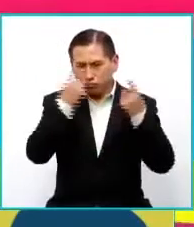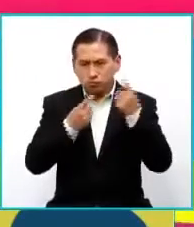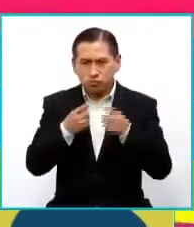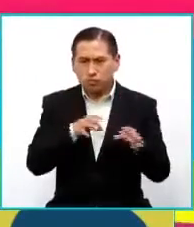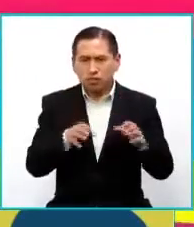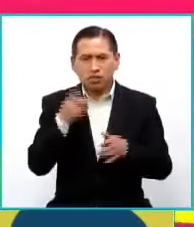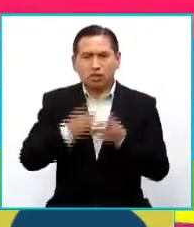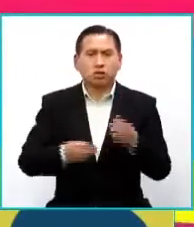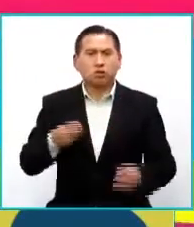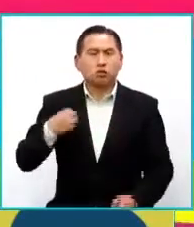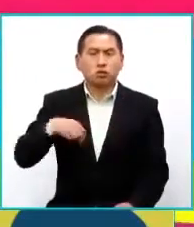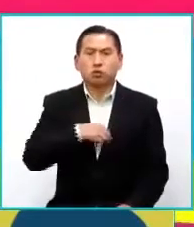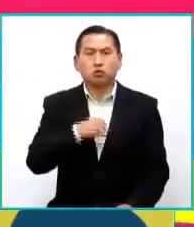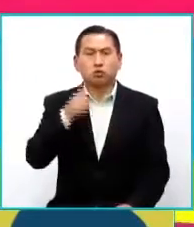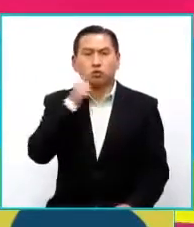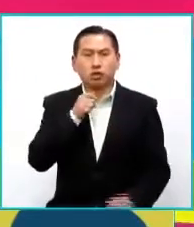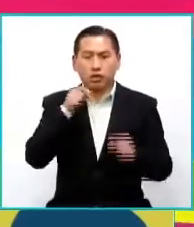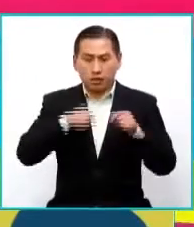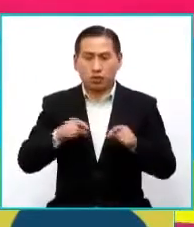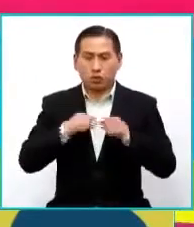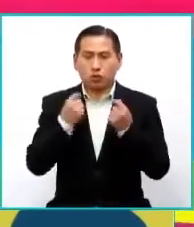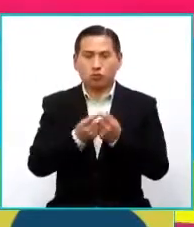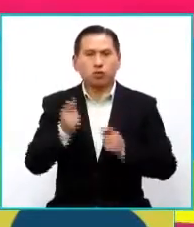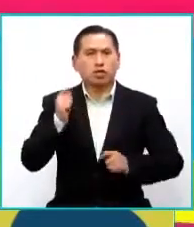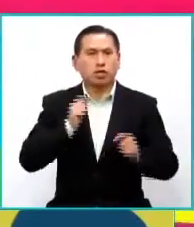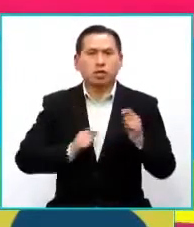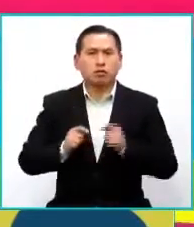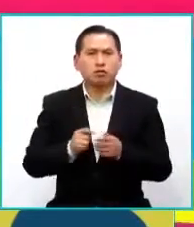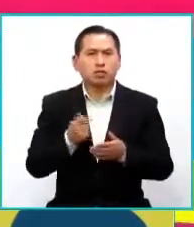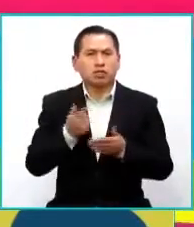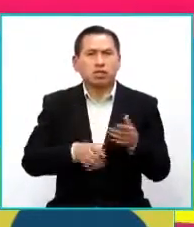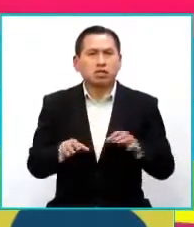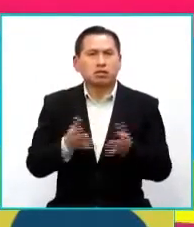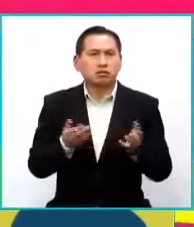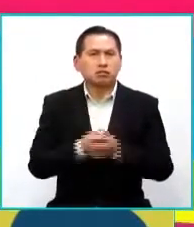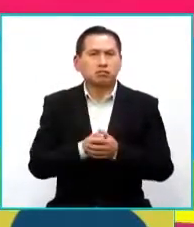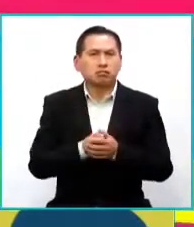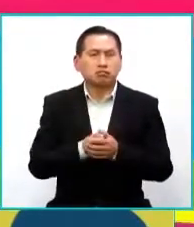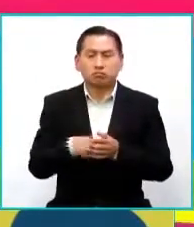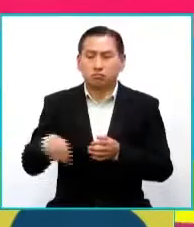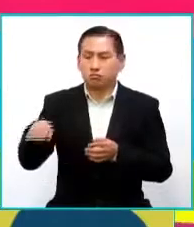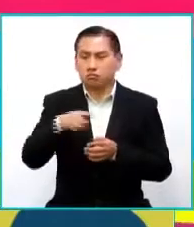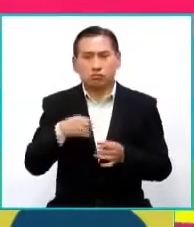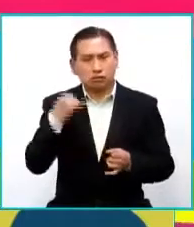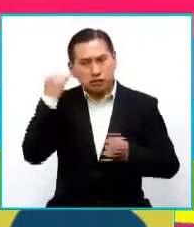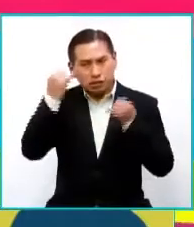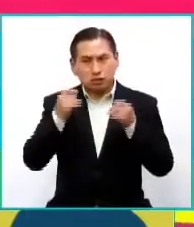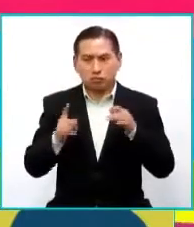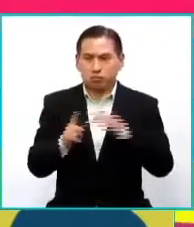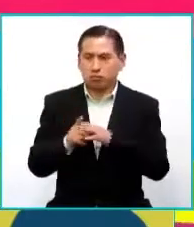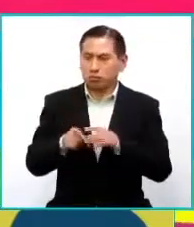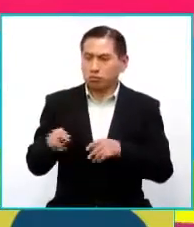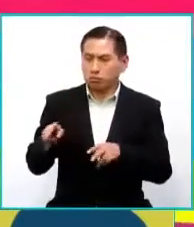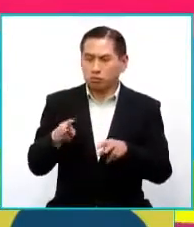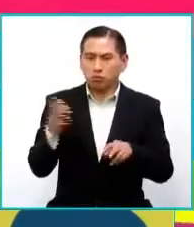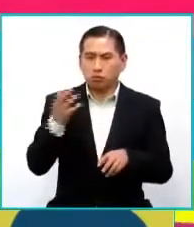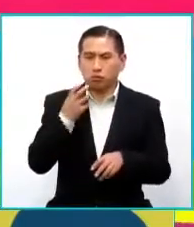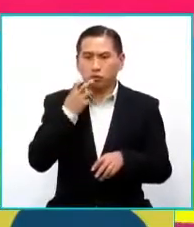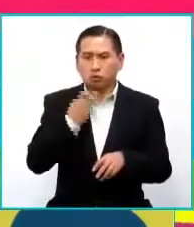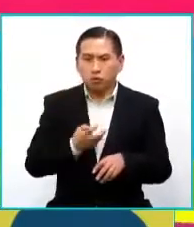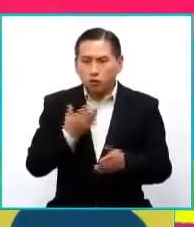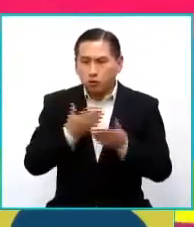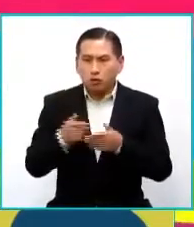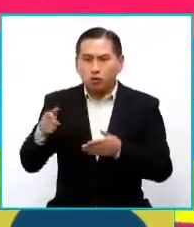nosotras como mujeres dentro de este grupo de Teatro Trono, ¿no? Entonces, han salido cosas maravillosas, han salido